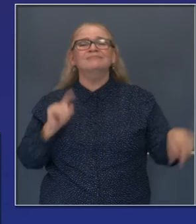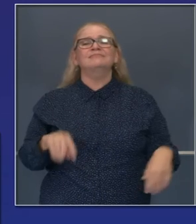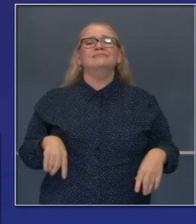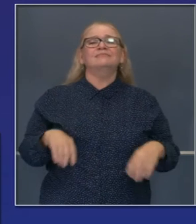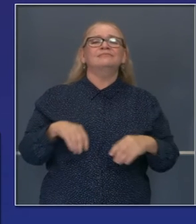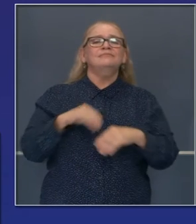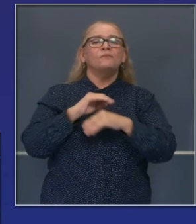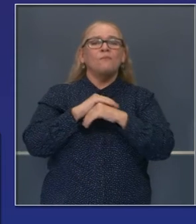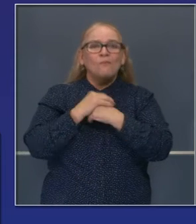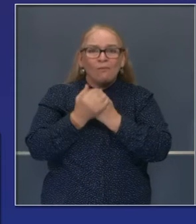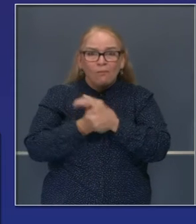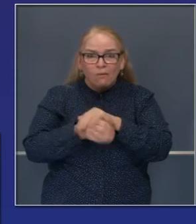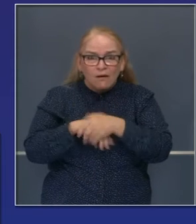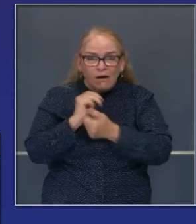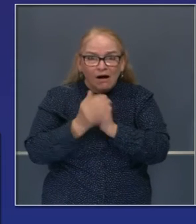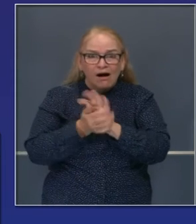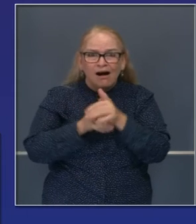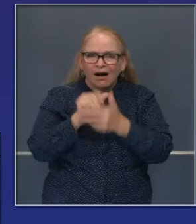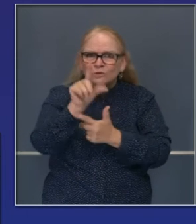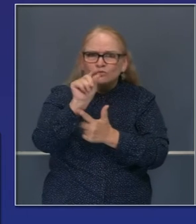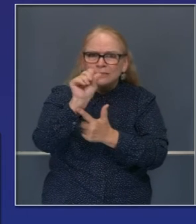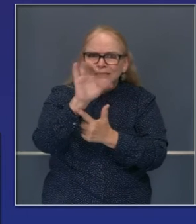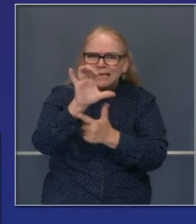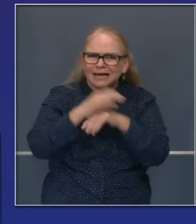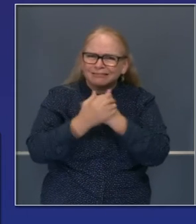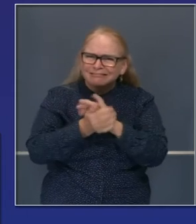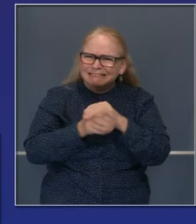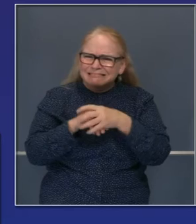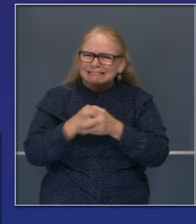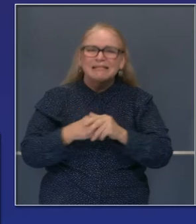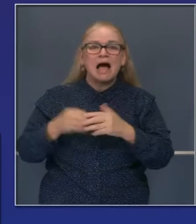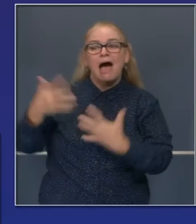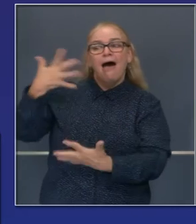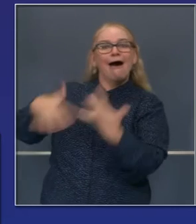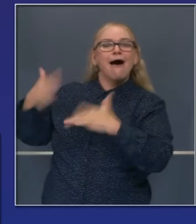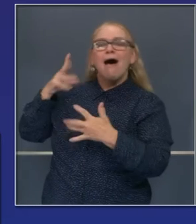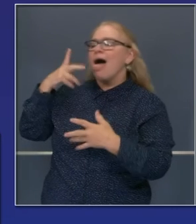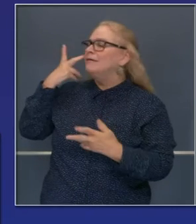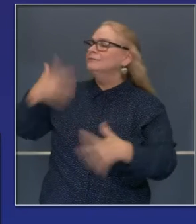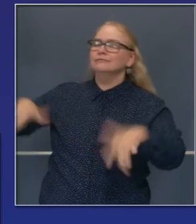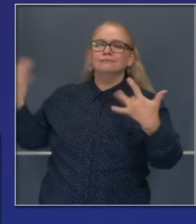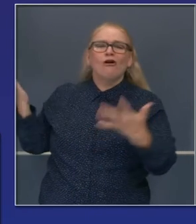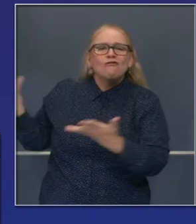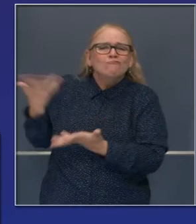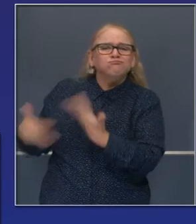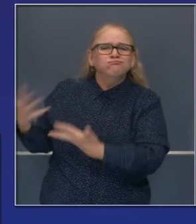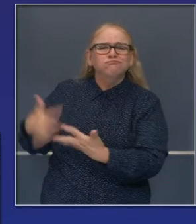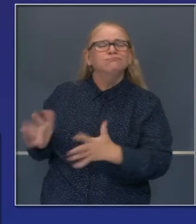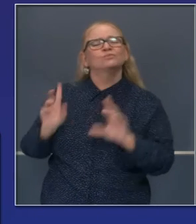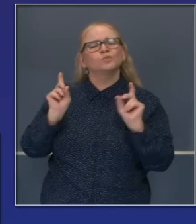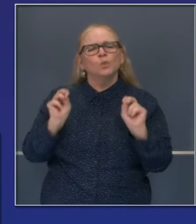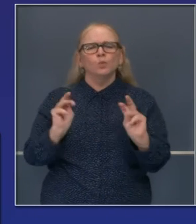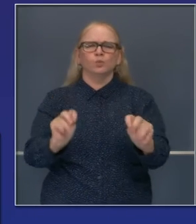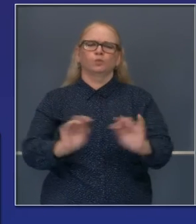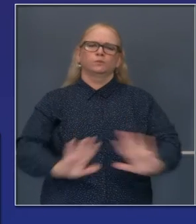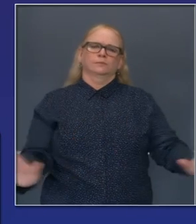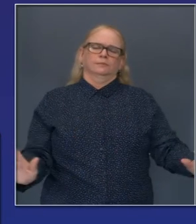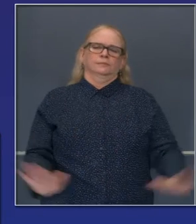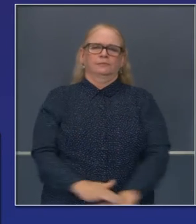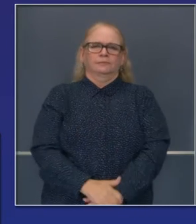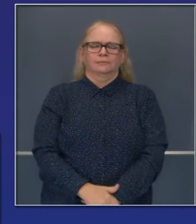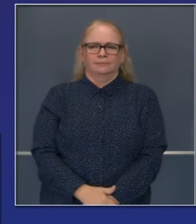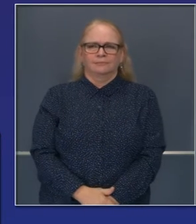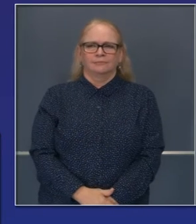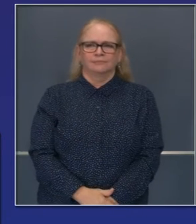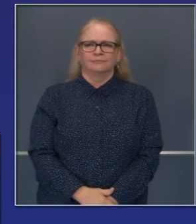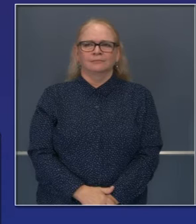sigan ejerciendo distanciamiento físico, social, reduzcan el aglomeramiento con otras personas, tantos como sea posible, y deben